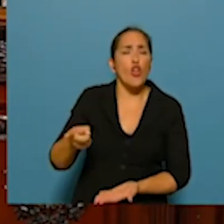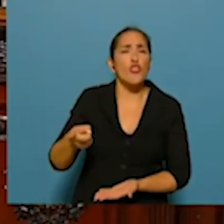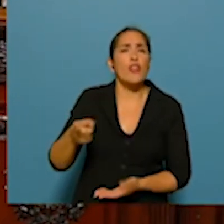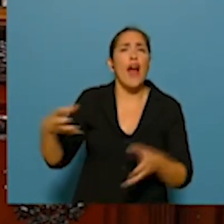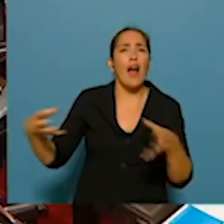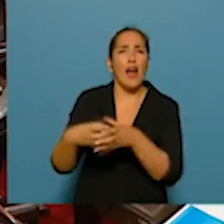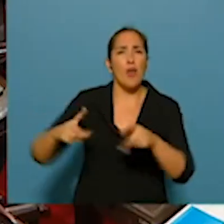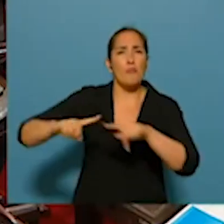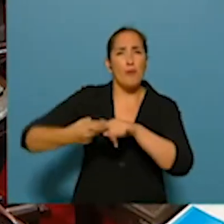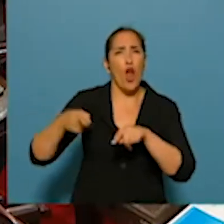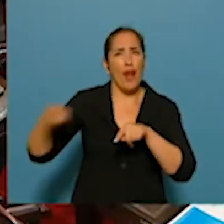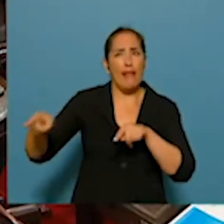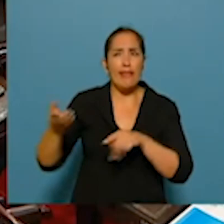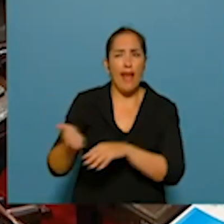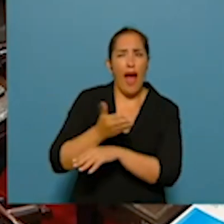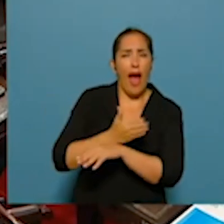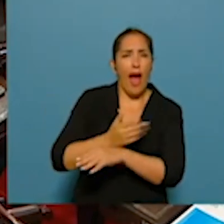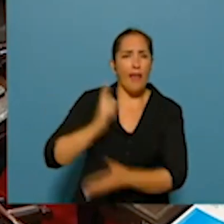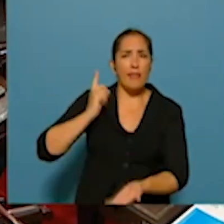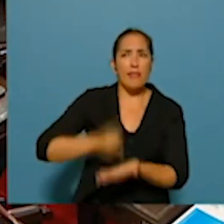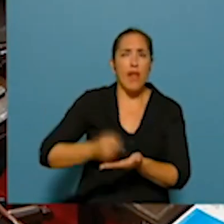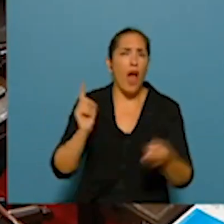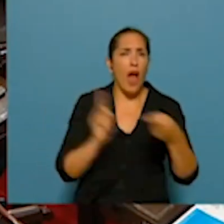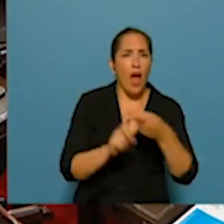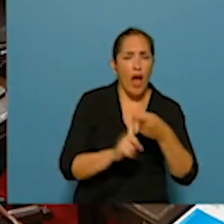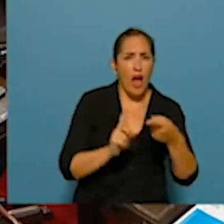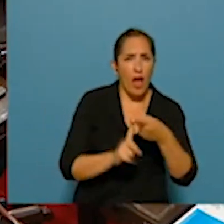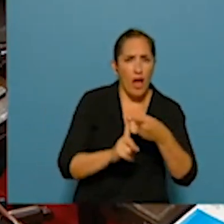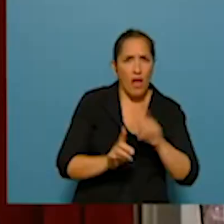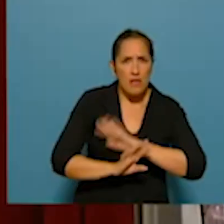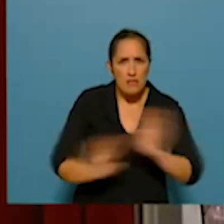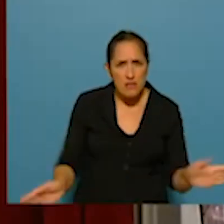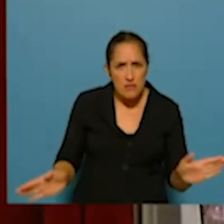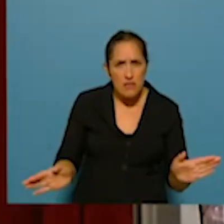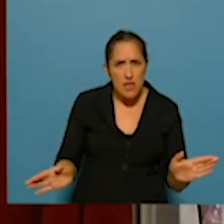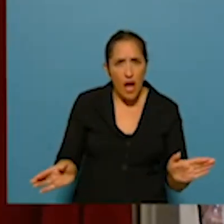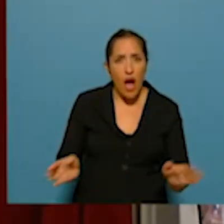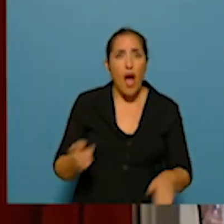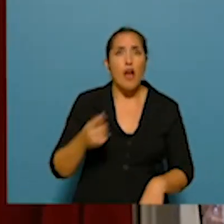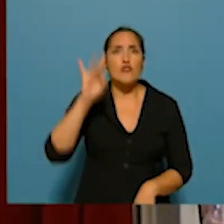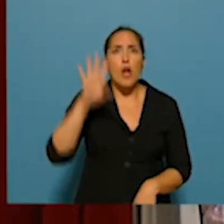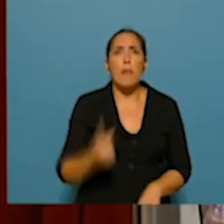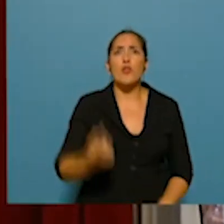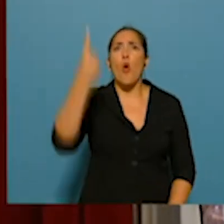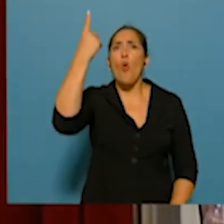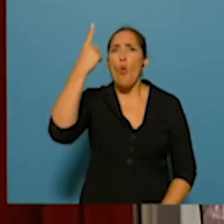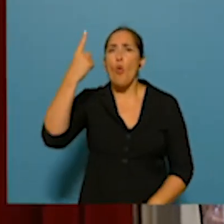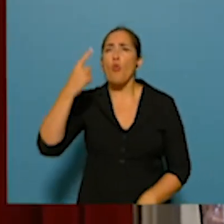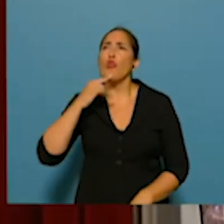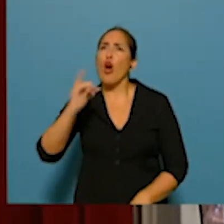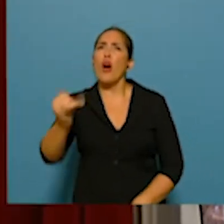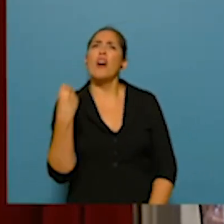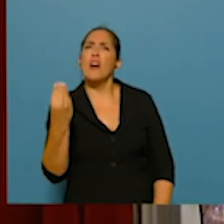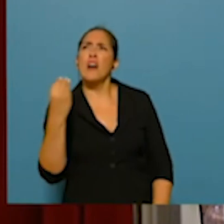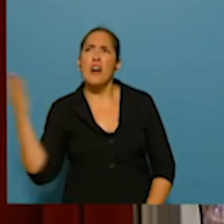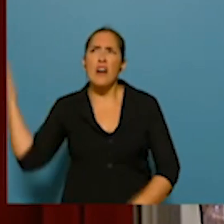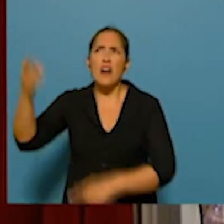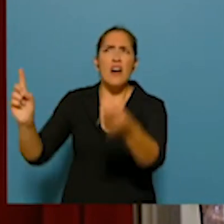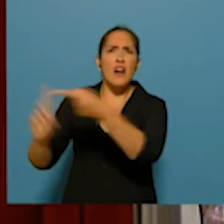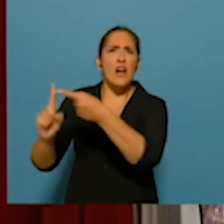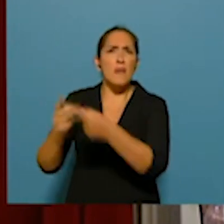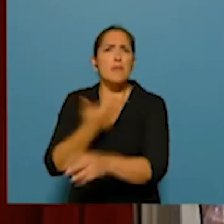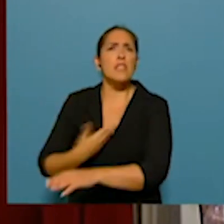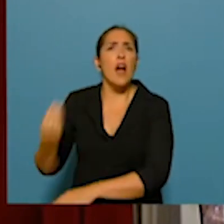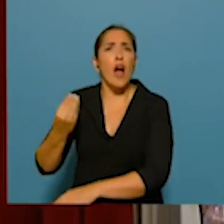opositores políticos. Y sólo una voz aislada de ese tribunal se alzó reclamando explicaciones. El resto